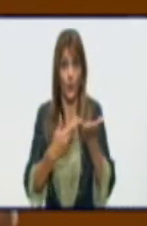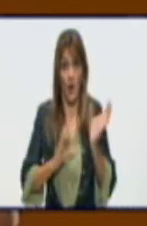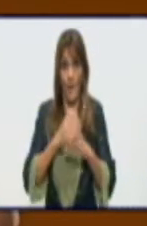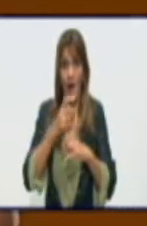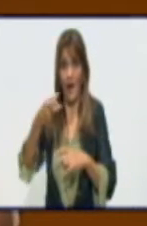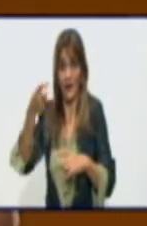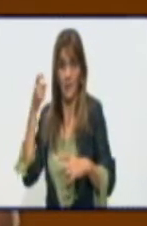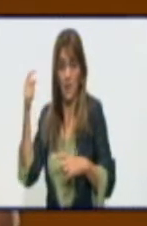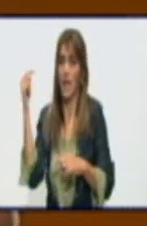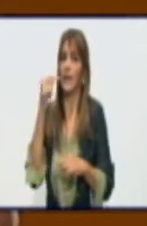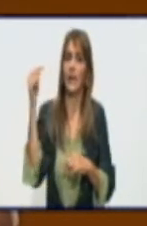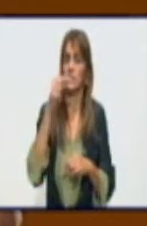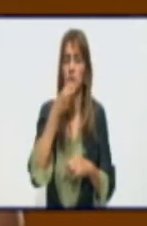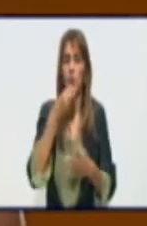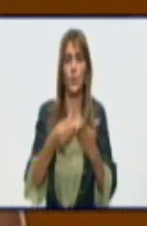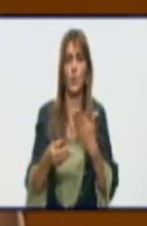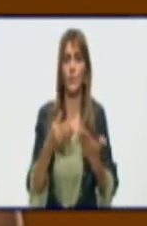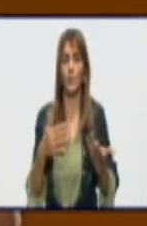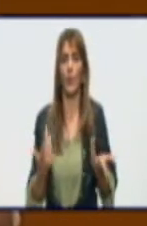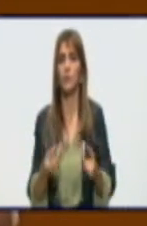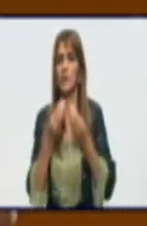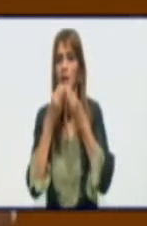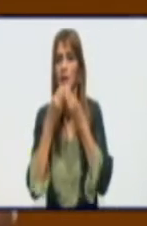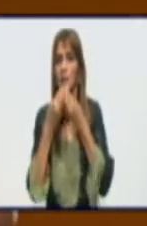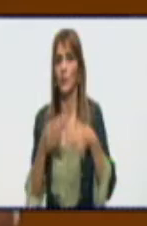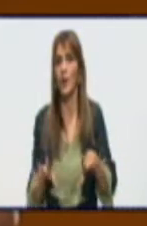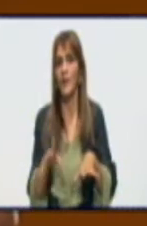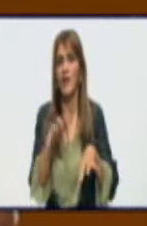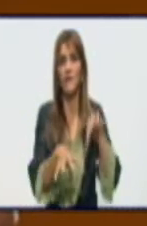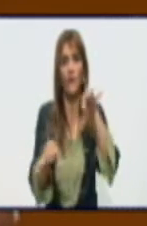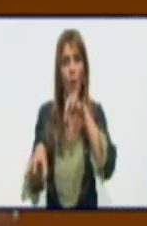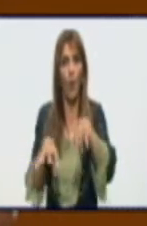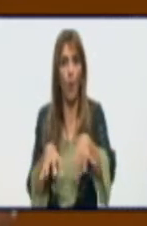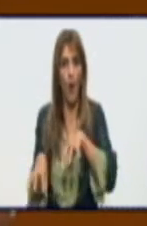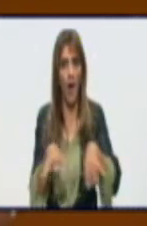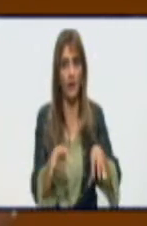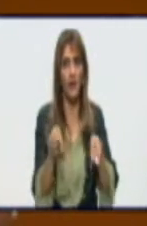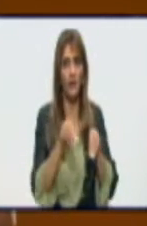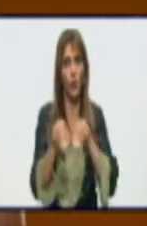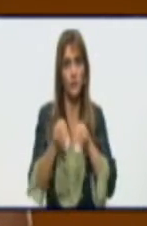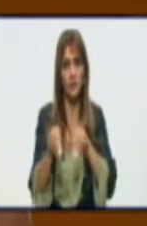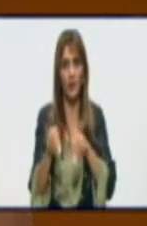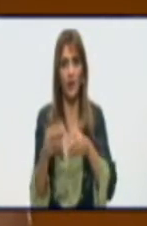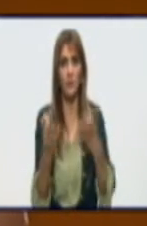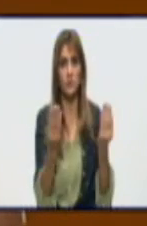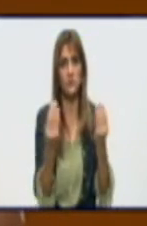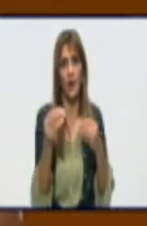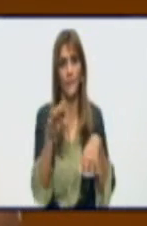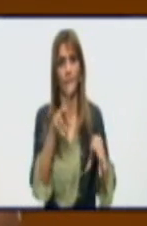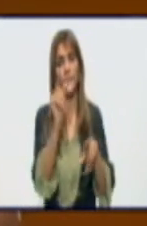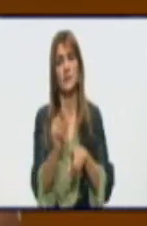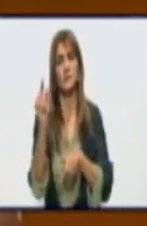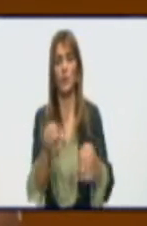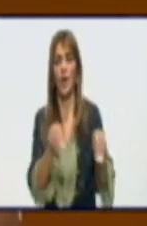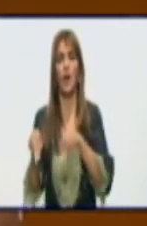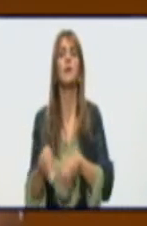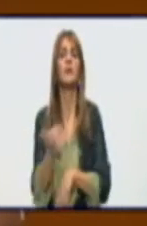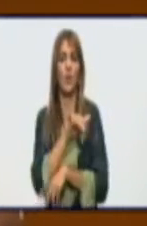resultar que venga de una zona donde haya focos activos de COVID. Y entonces decidimos ingresarlo también como sospechoso.